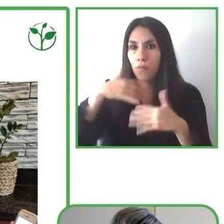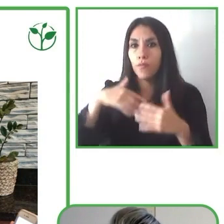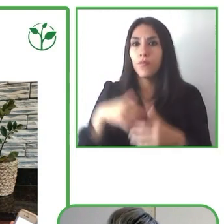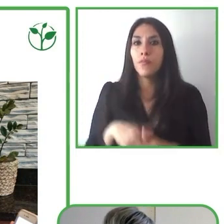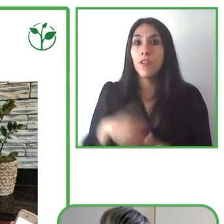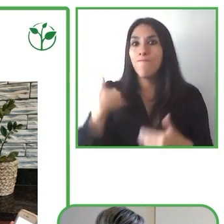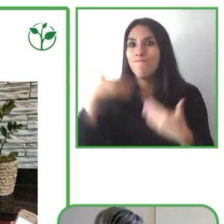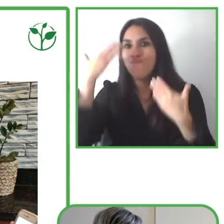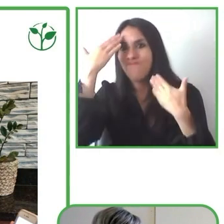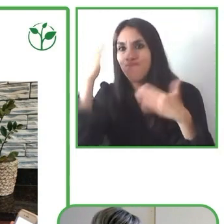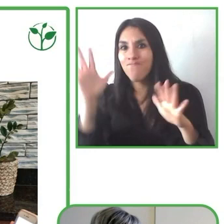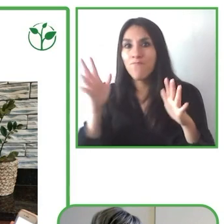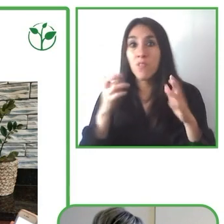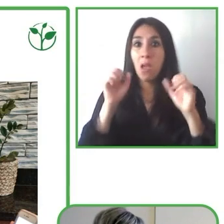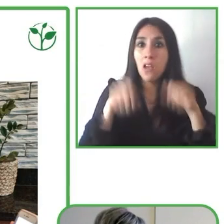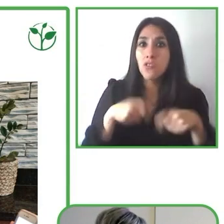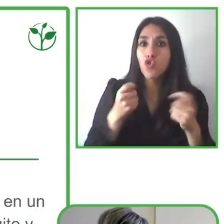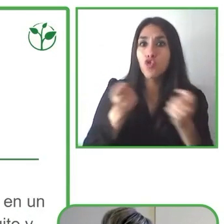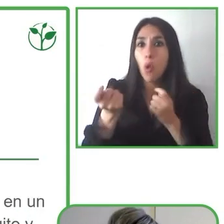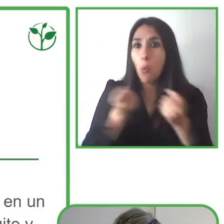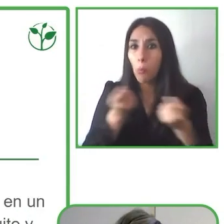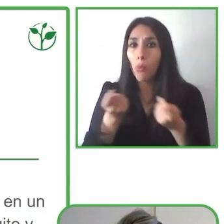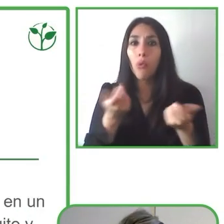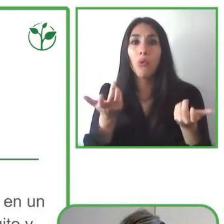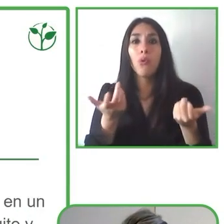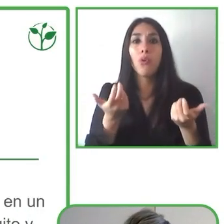Pero, ¿de qué trata Benká?